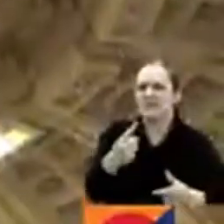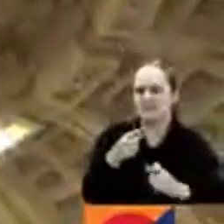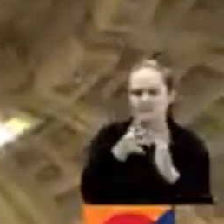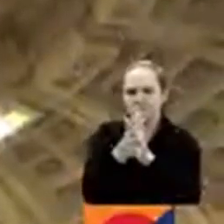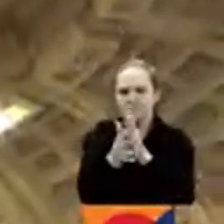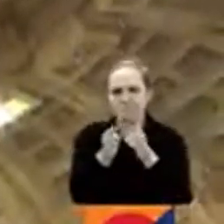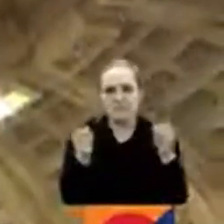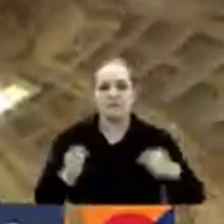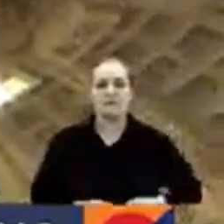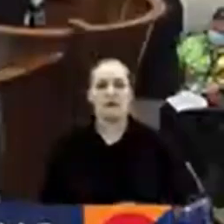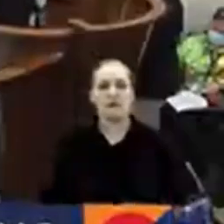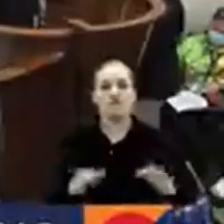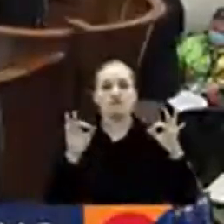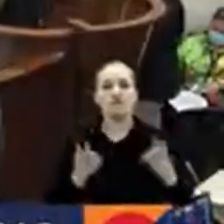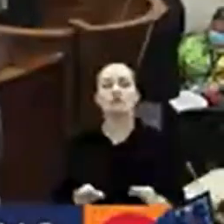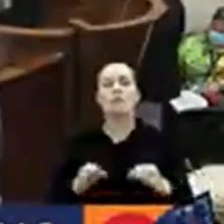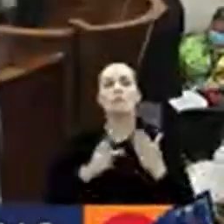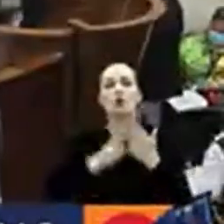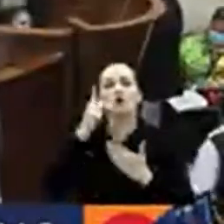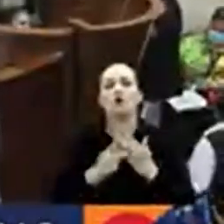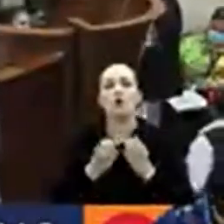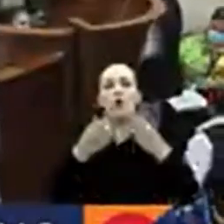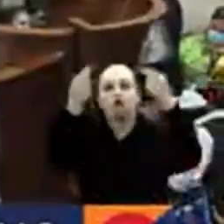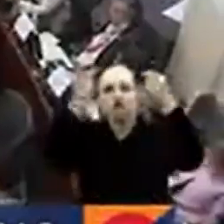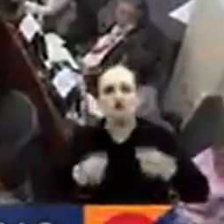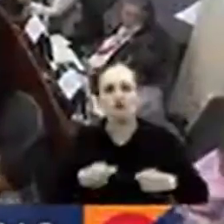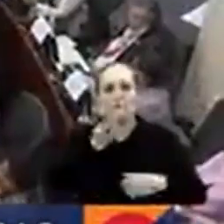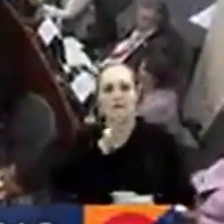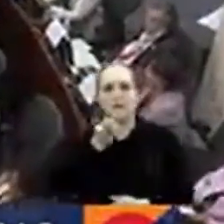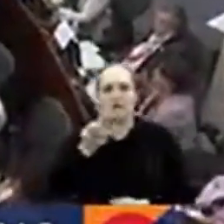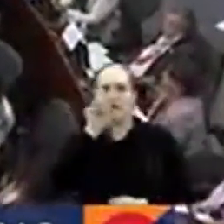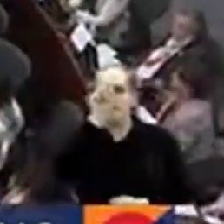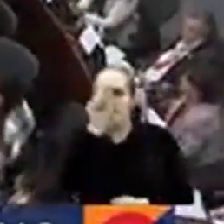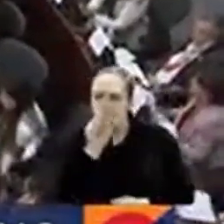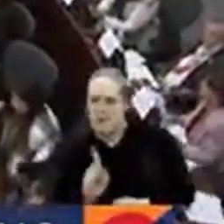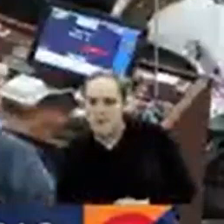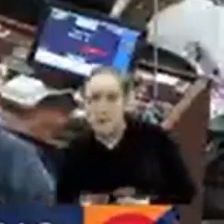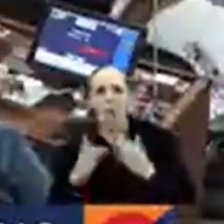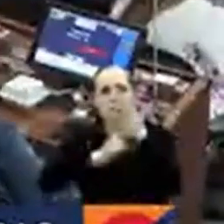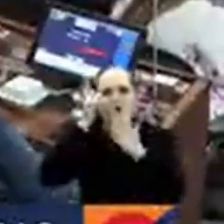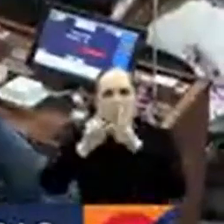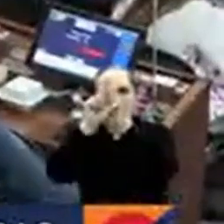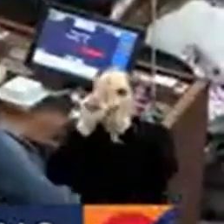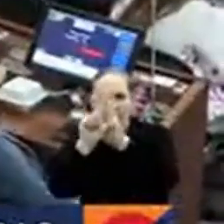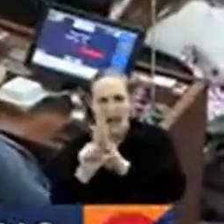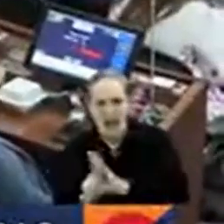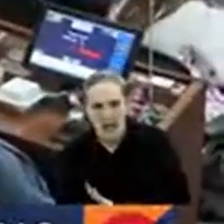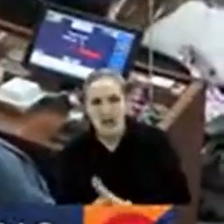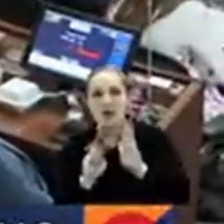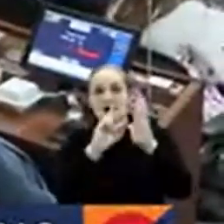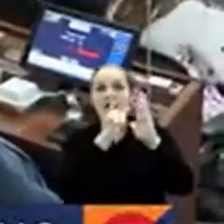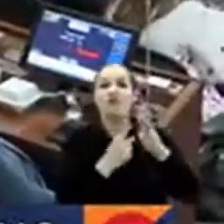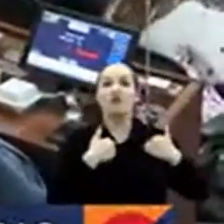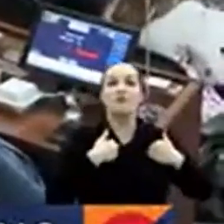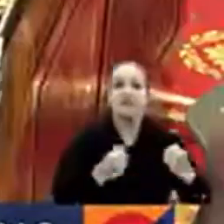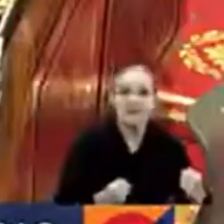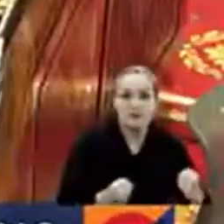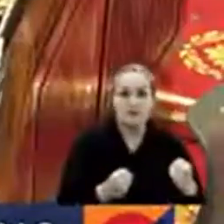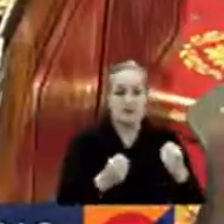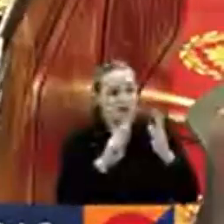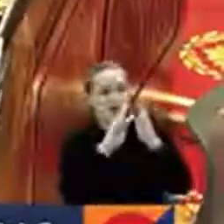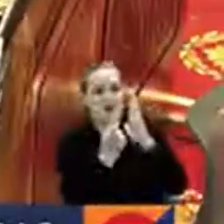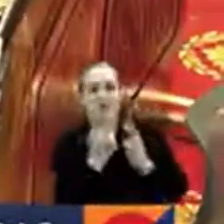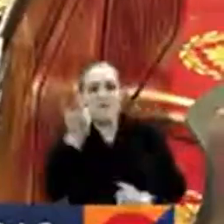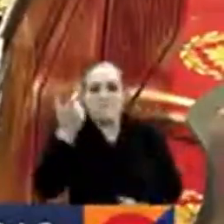Un total de 21 proyectos de ley serán radicados en el Congreso en los próximos meses. Las reformas a la salud, la pensional,